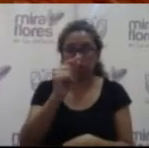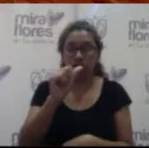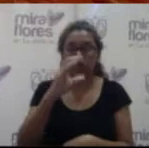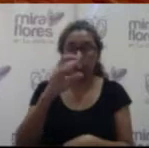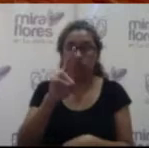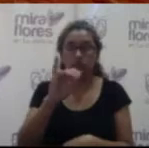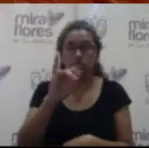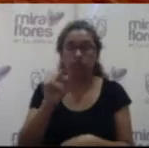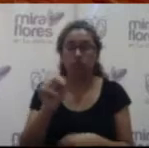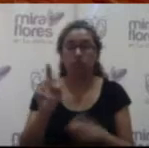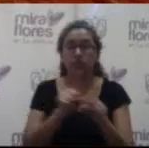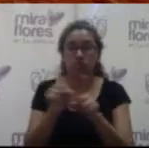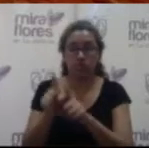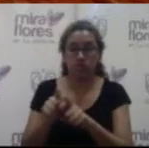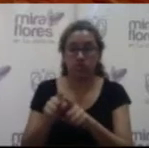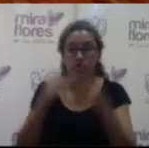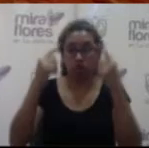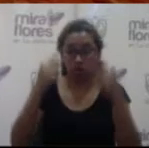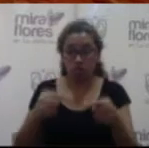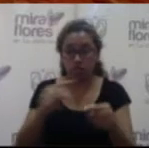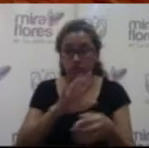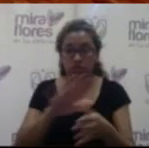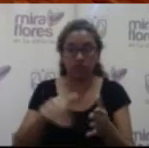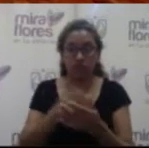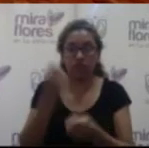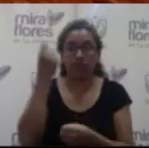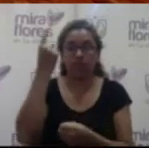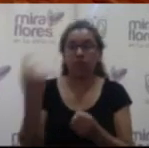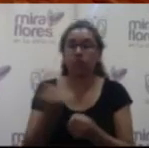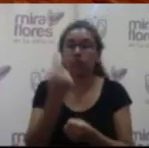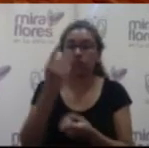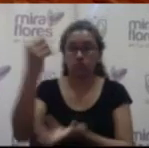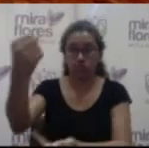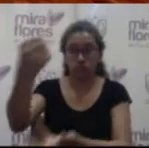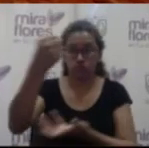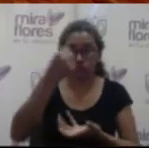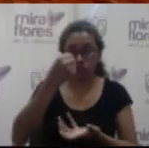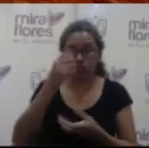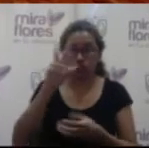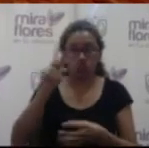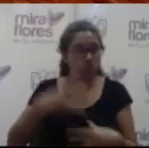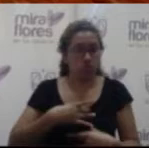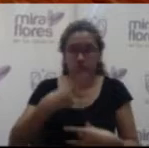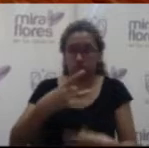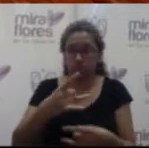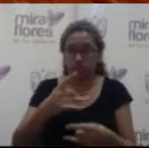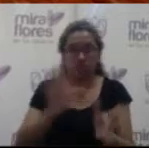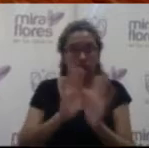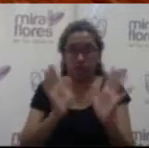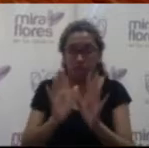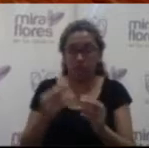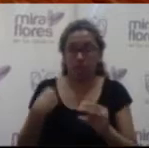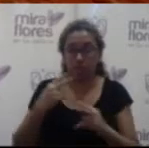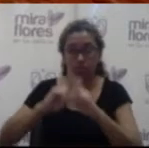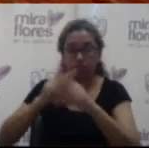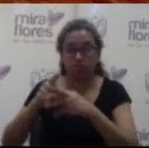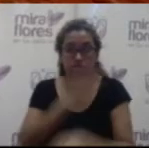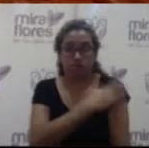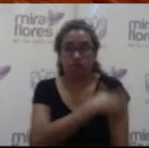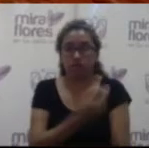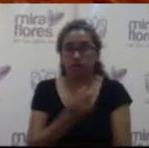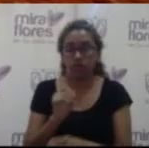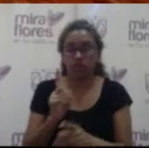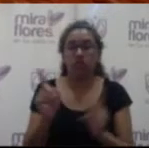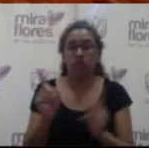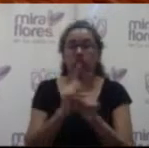acorde con las consideraciones expuestas, entendiéndose que es una donación desinteresada y sin ninguna contraprestación, de